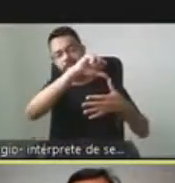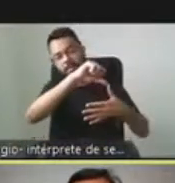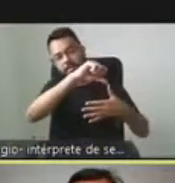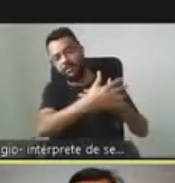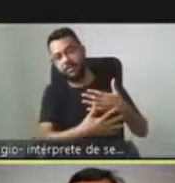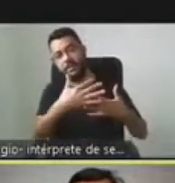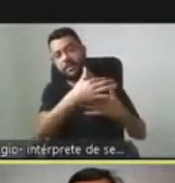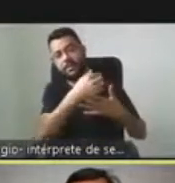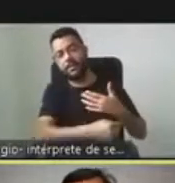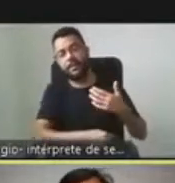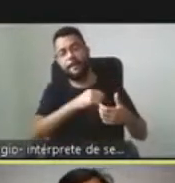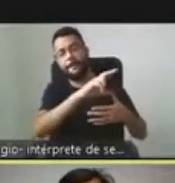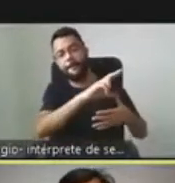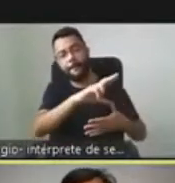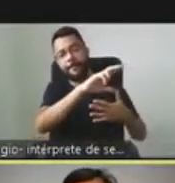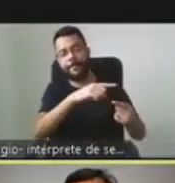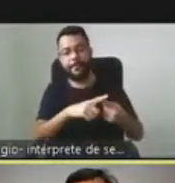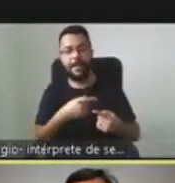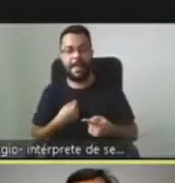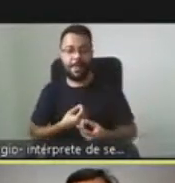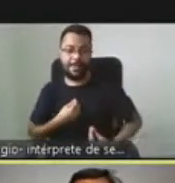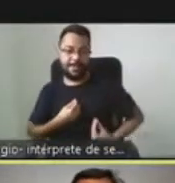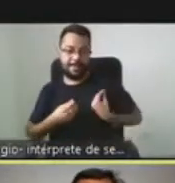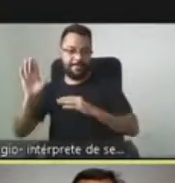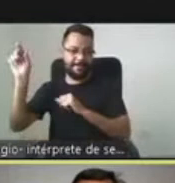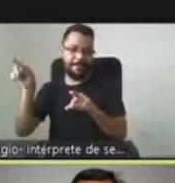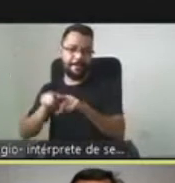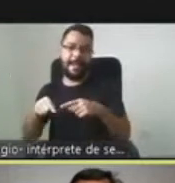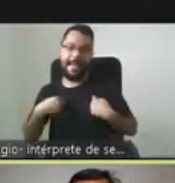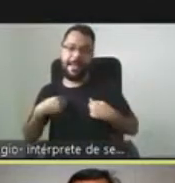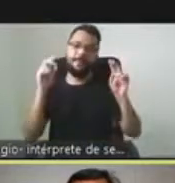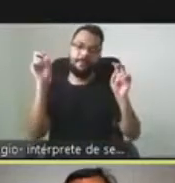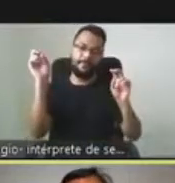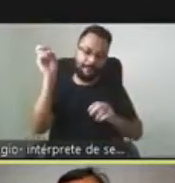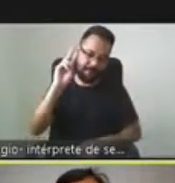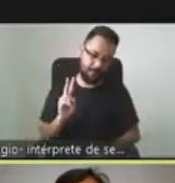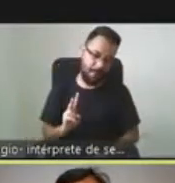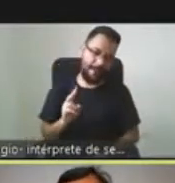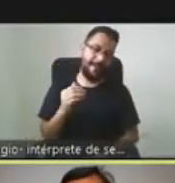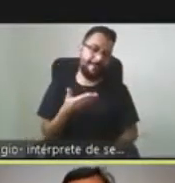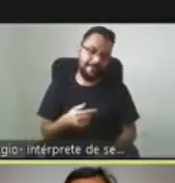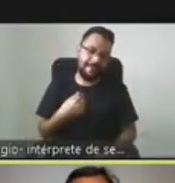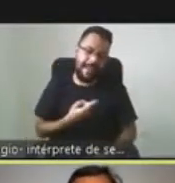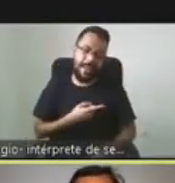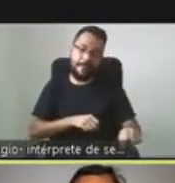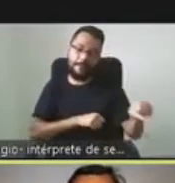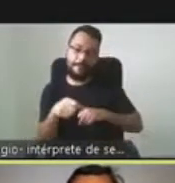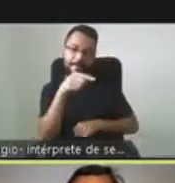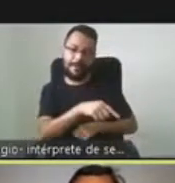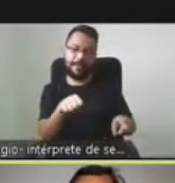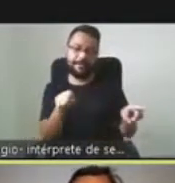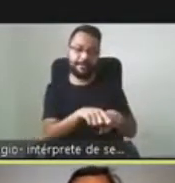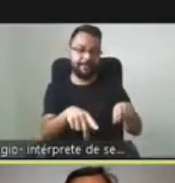si bien estoy en España, soy venezolana, es el país donde me formé, del país del que salí justamente para buscar